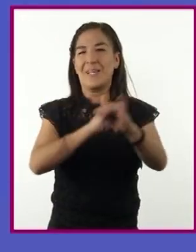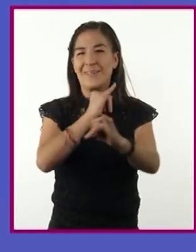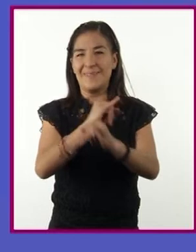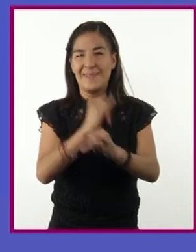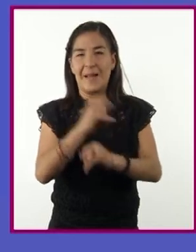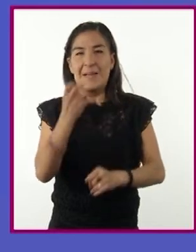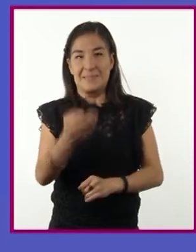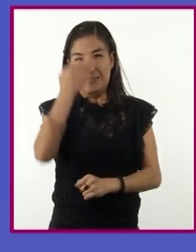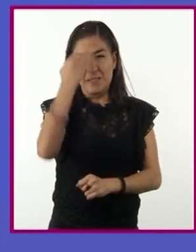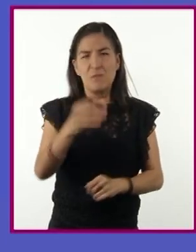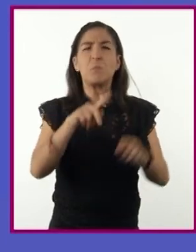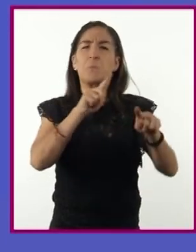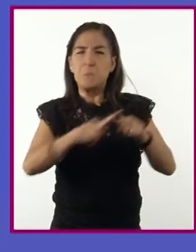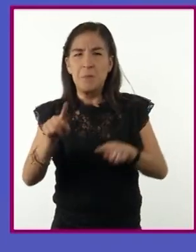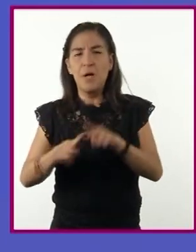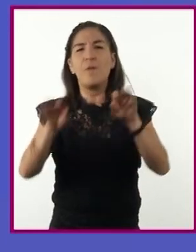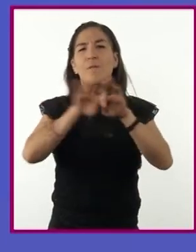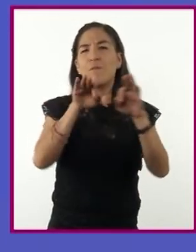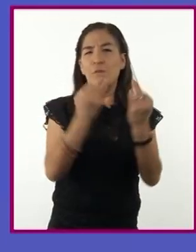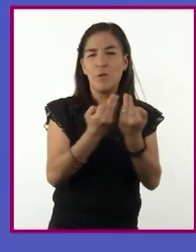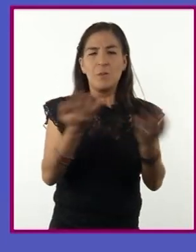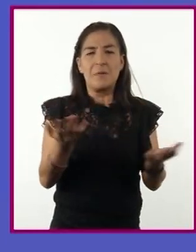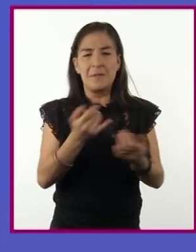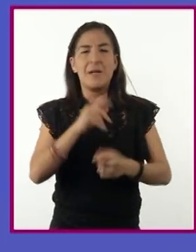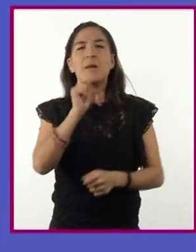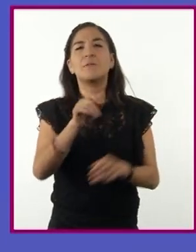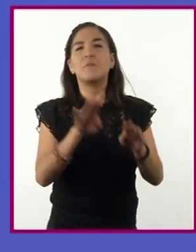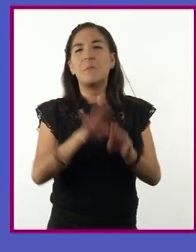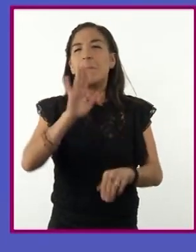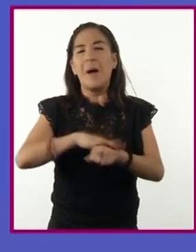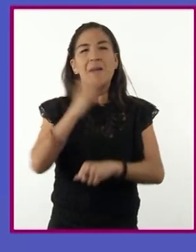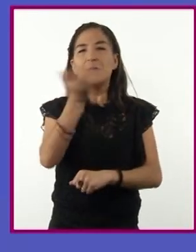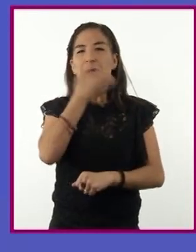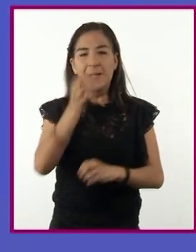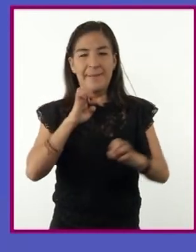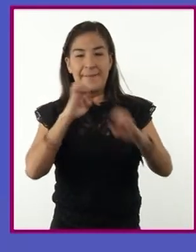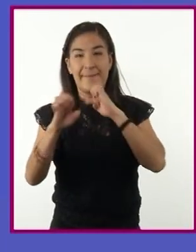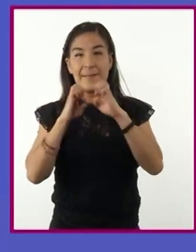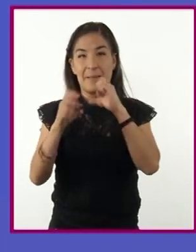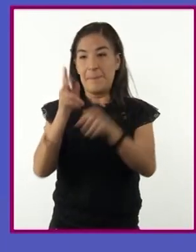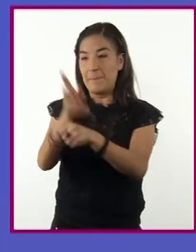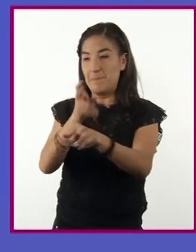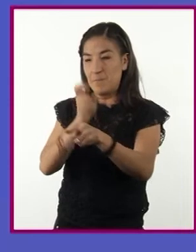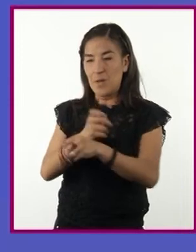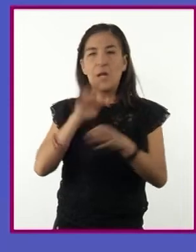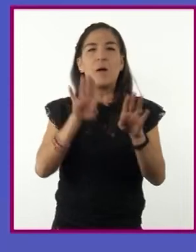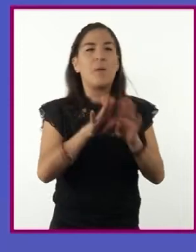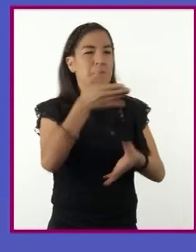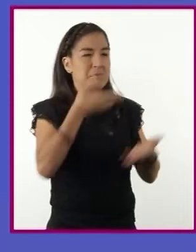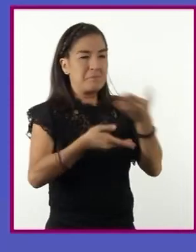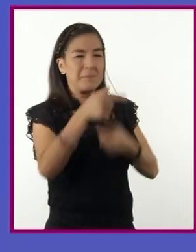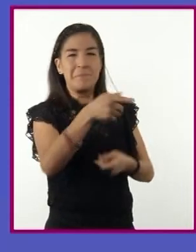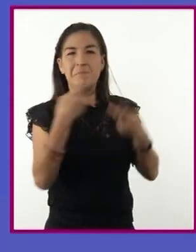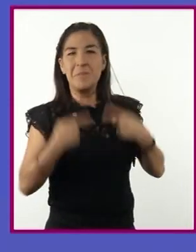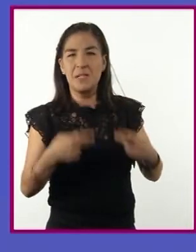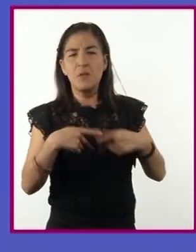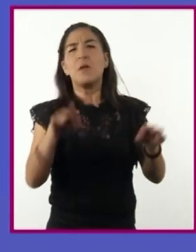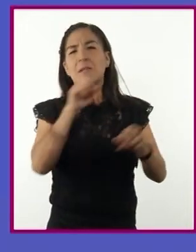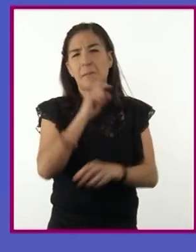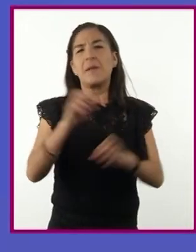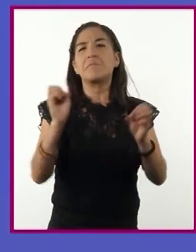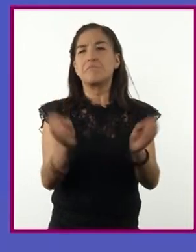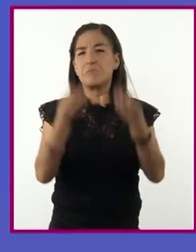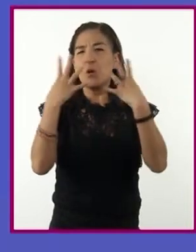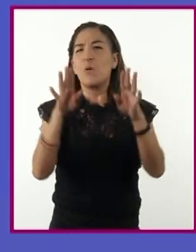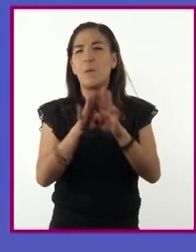pueden ser grabados en diferentes formatos, siendo los más comunes entrevistas entre invitado y presentador y grabaciones individuales, donde